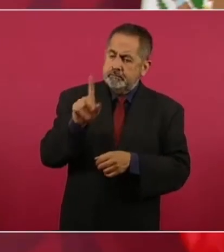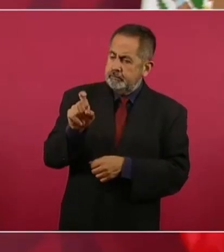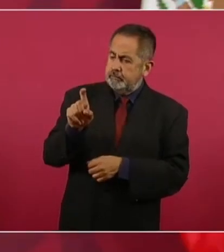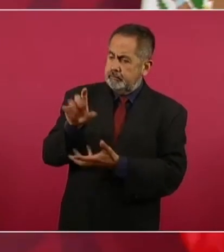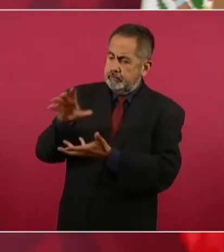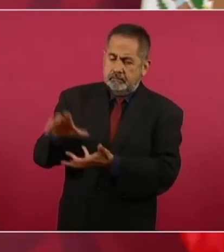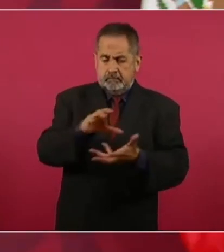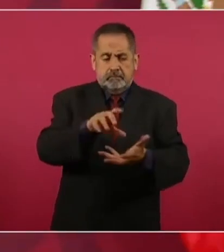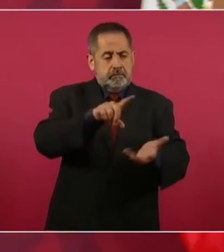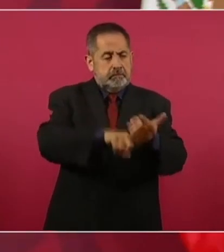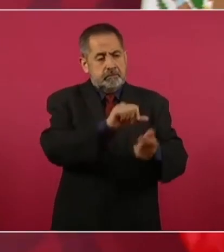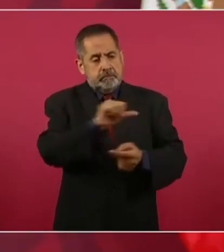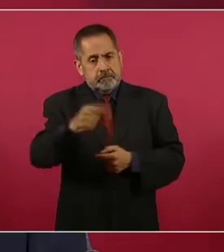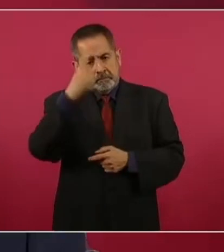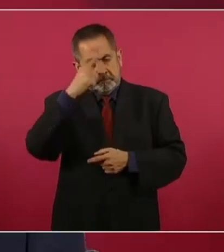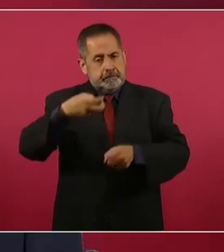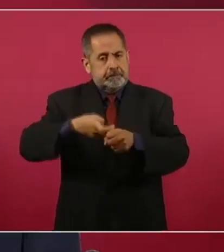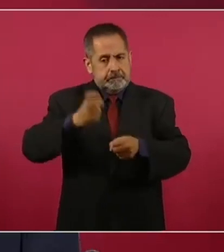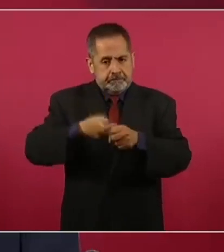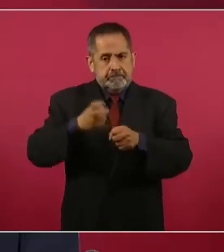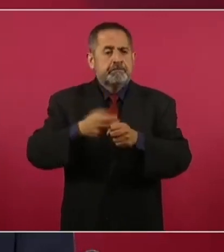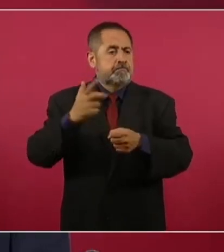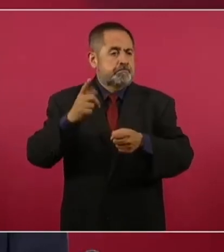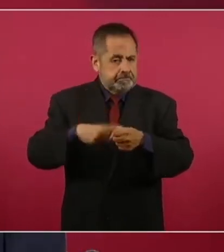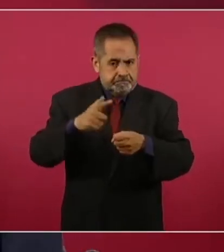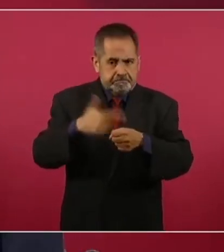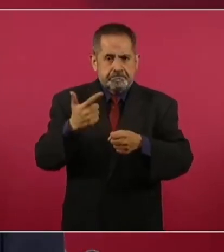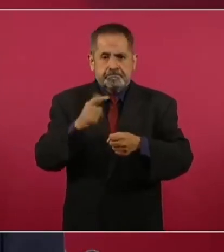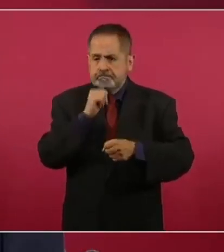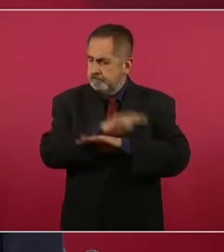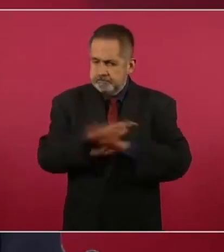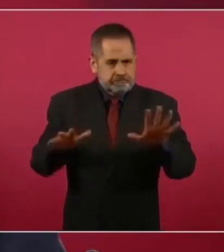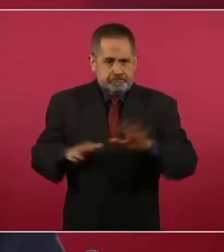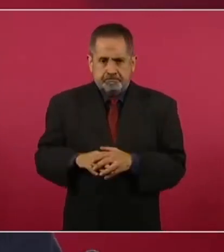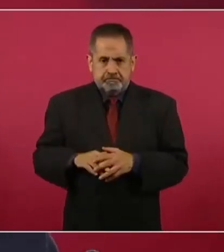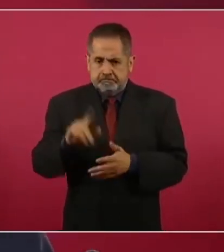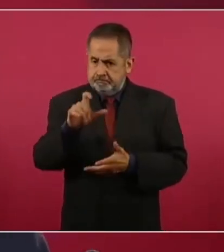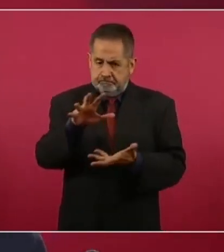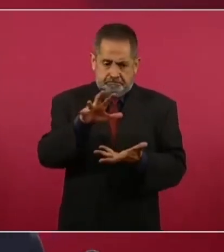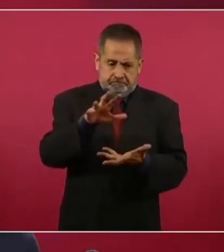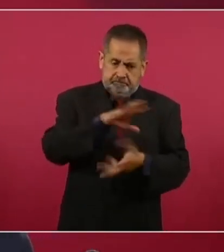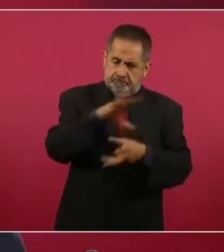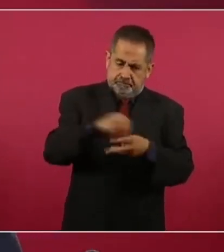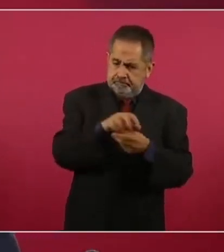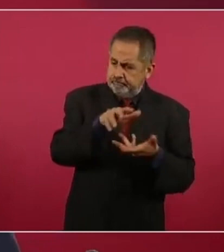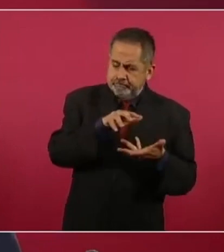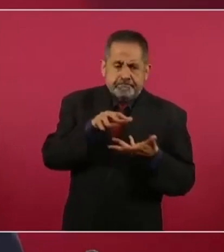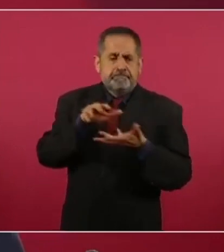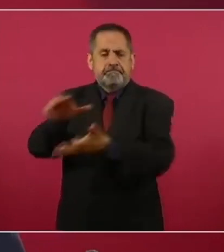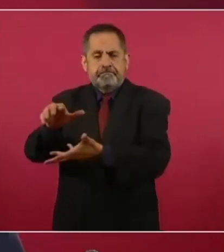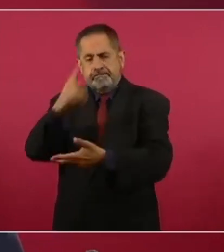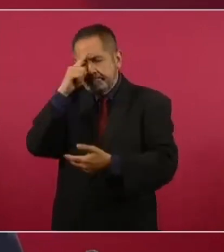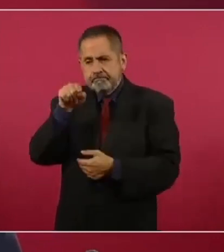cerveza, para refrescos, y que se destine todo el agua para uso